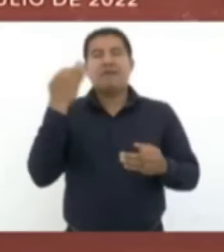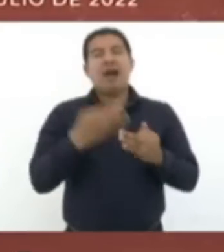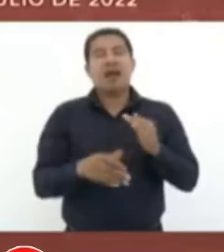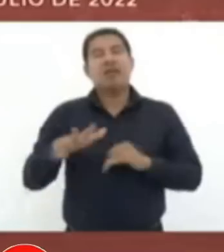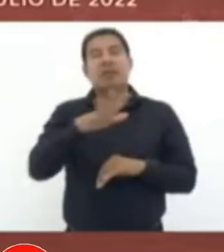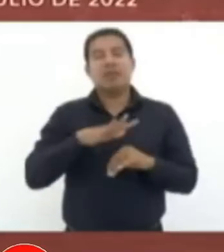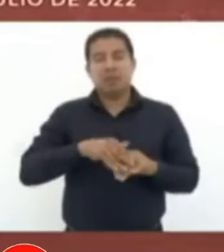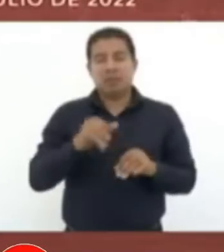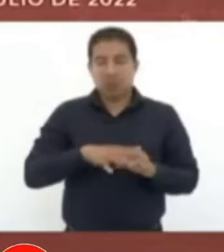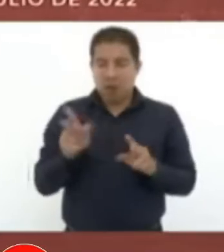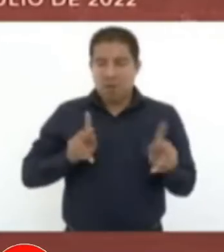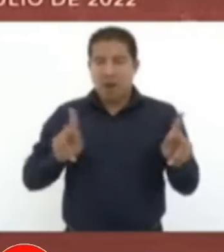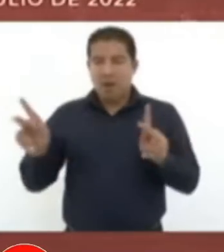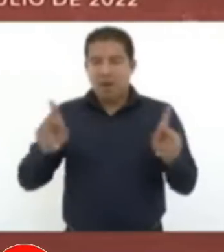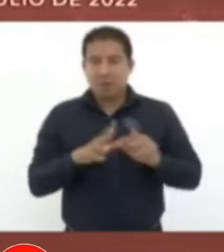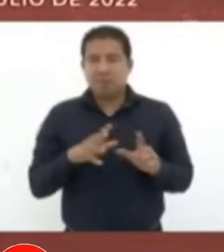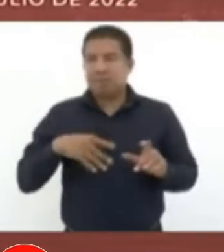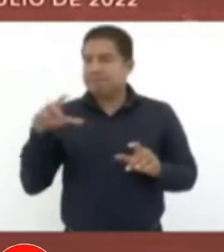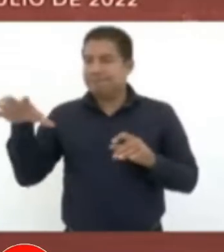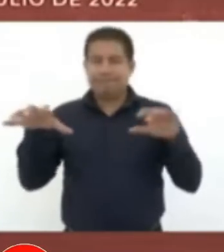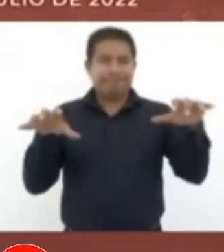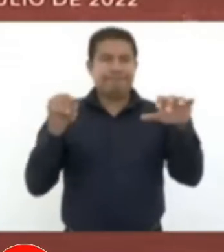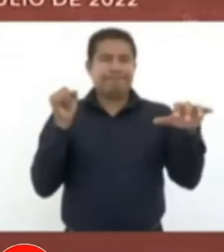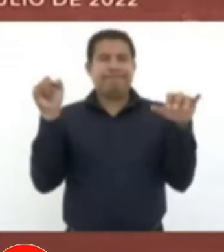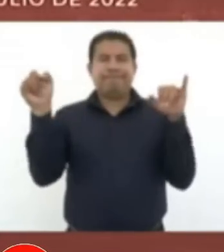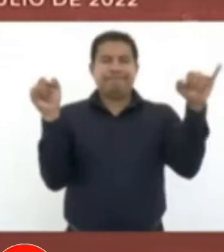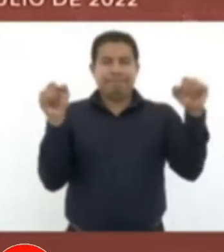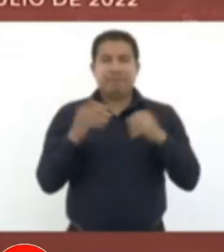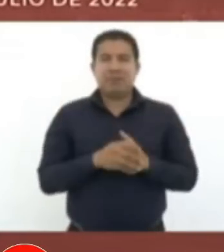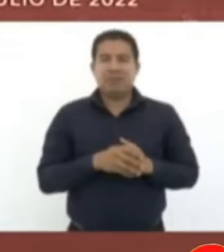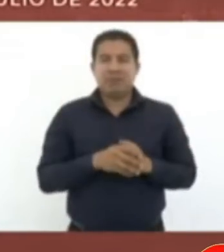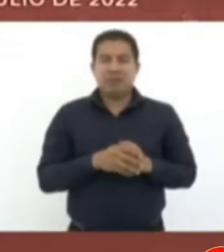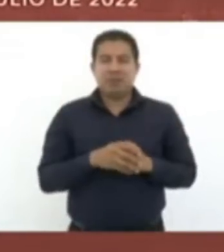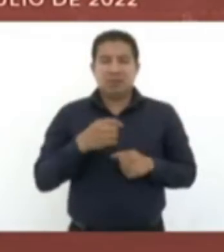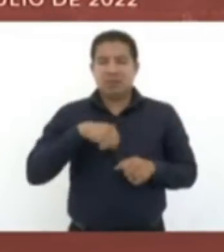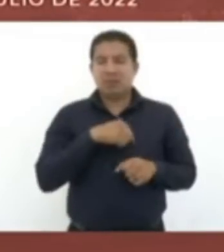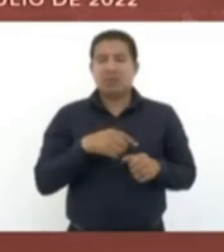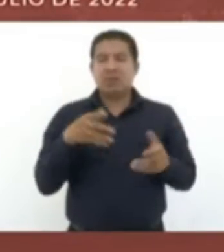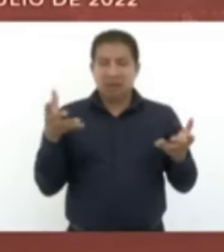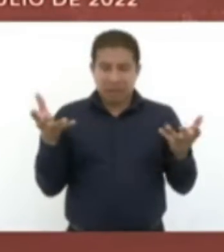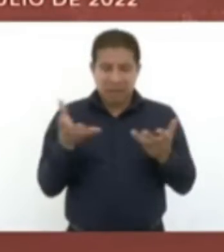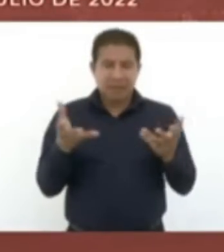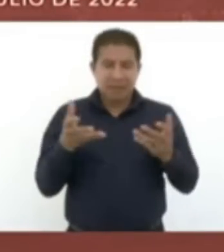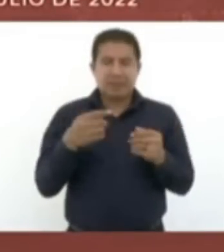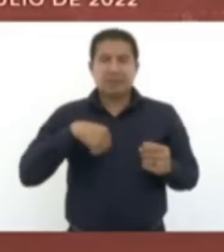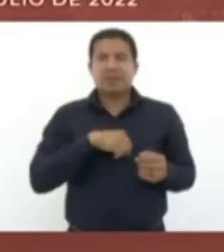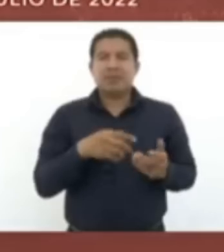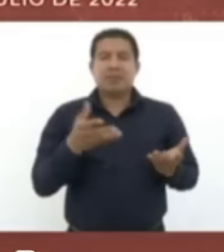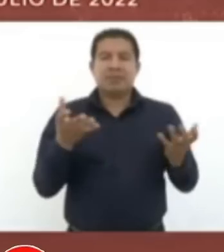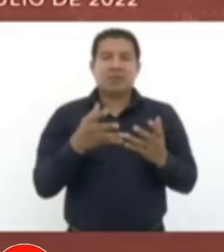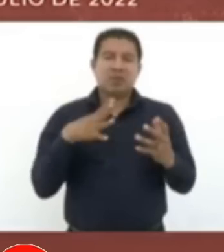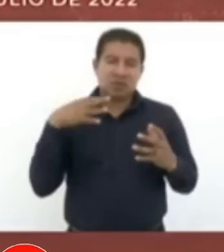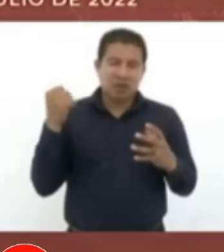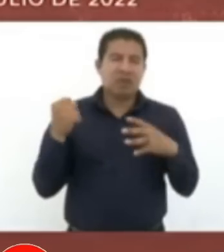los pueblos, de las comunidades apartadas. Estamos haciendo por eso todo un